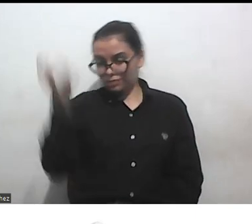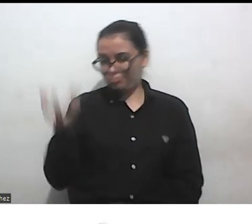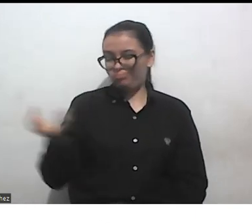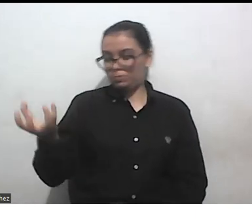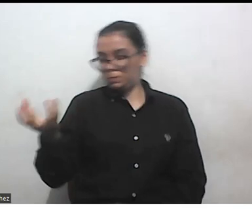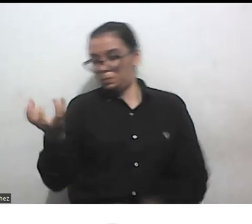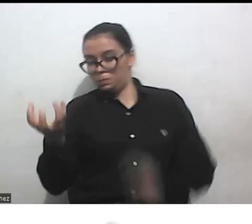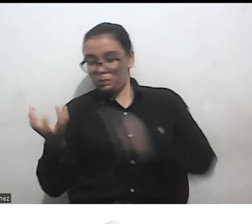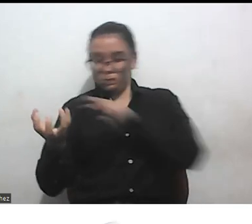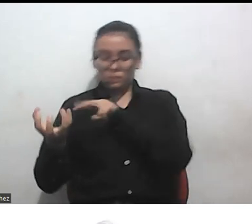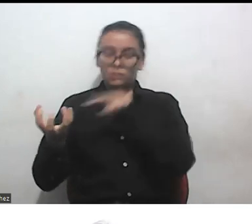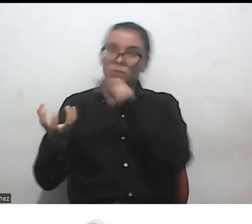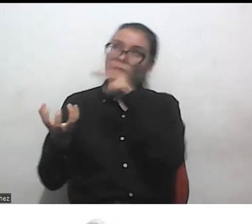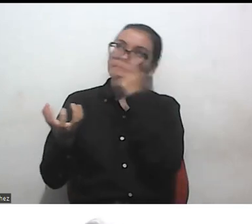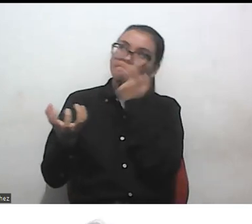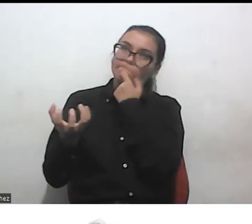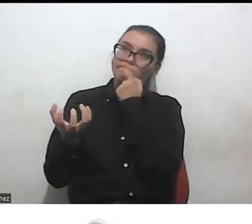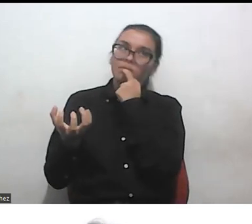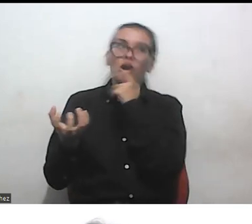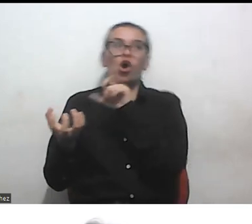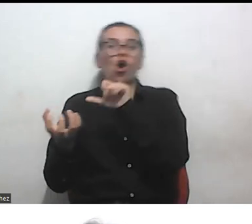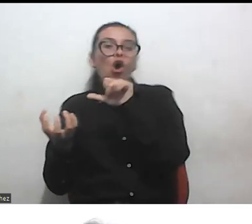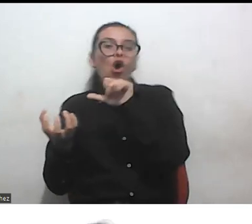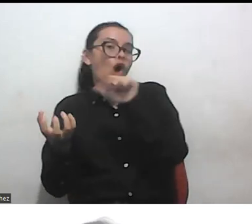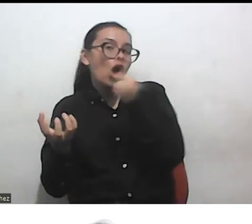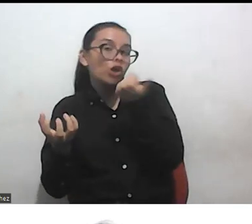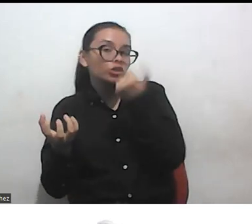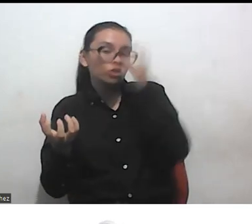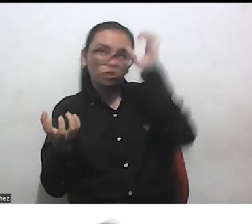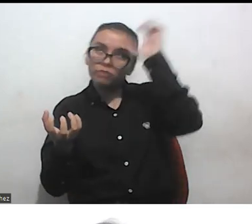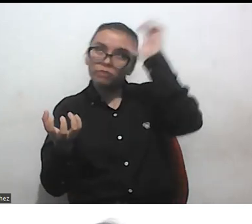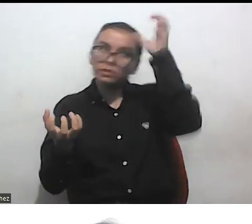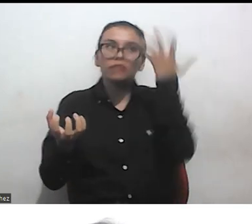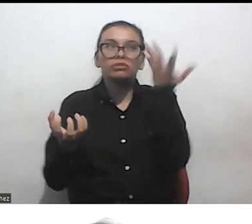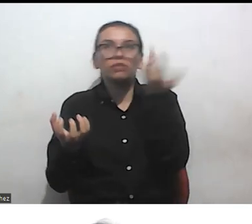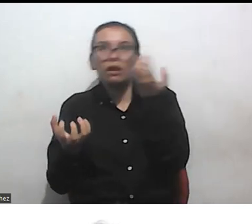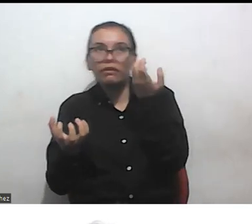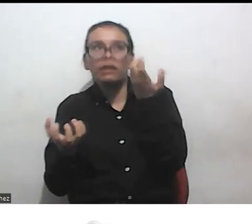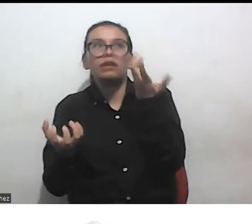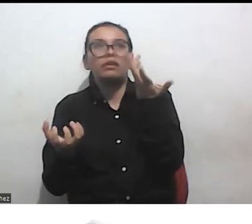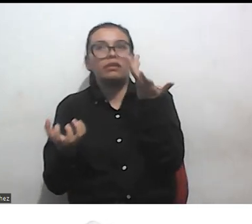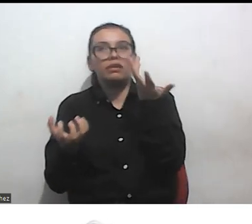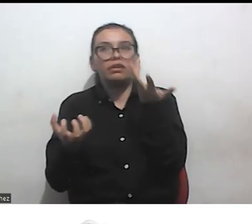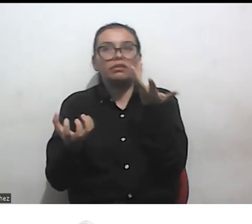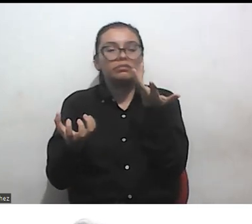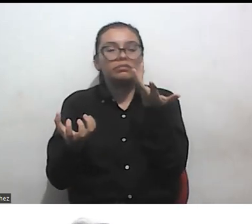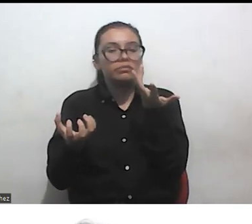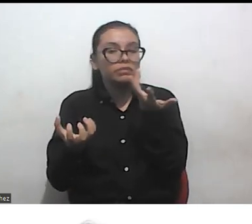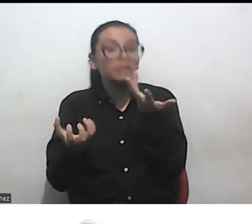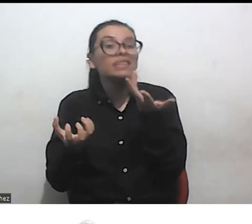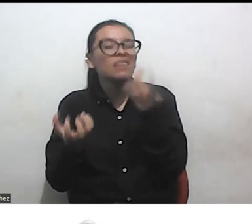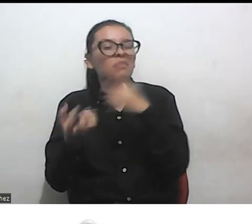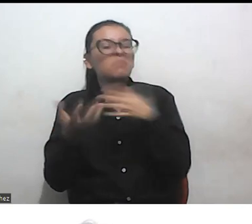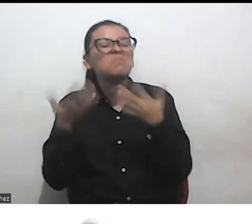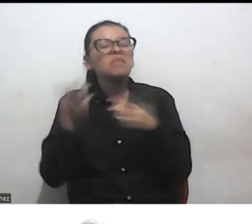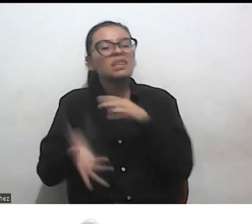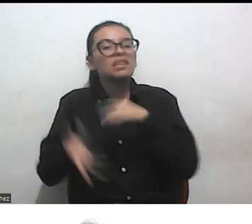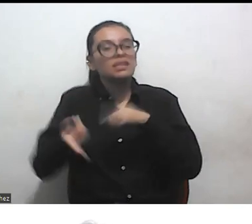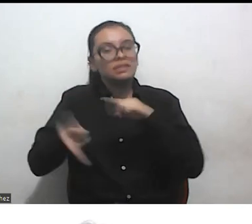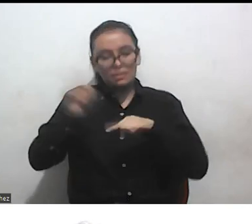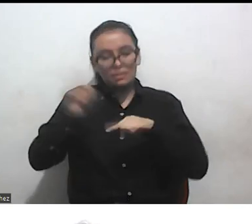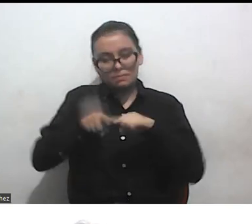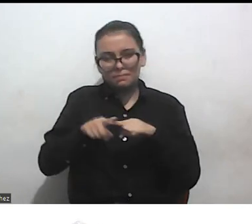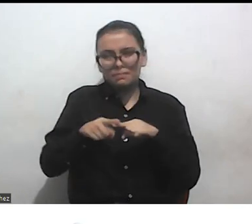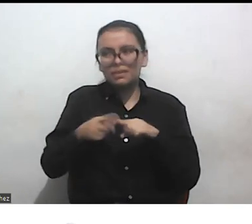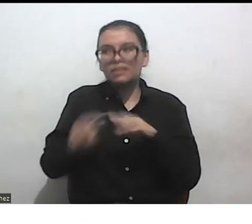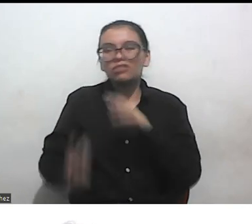y ver qué otras luces podemos traer y reivindicar también los orígenes, es la segunda gran crítica, ¿no?